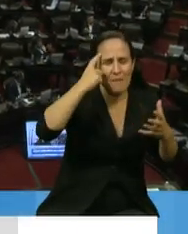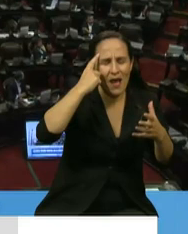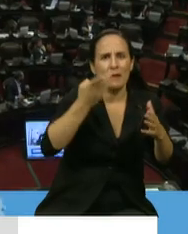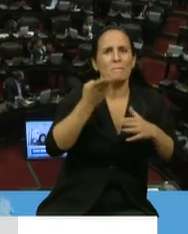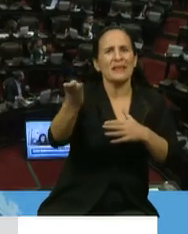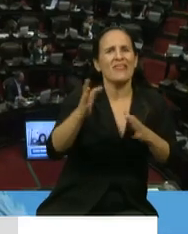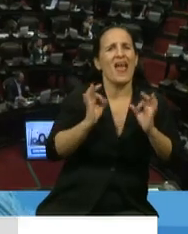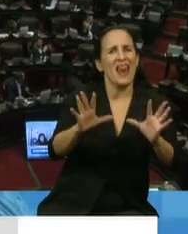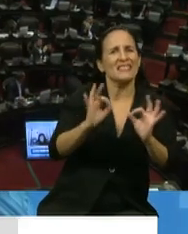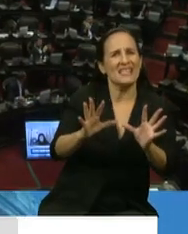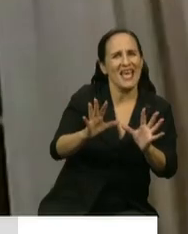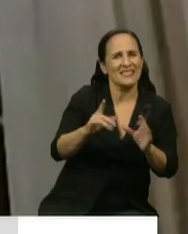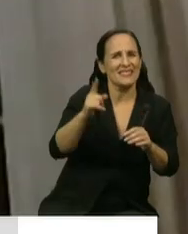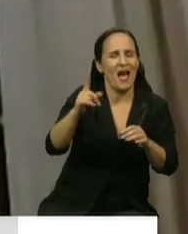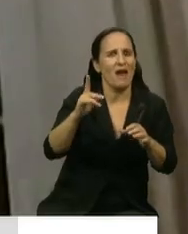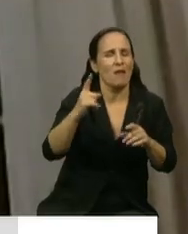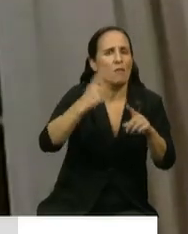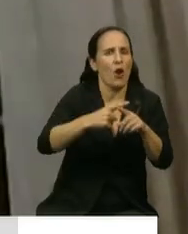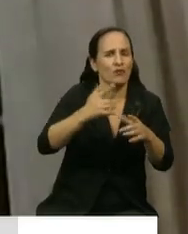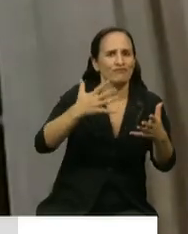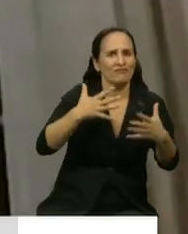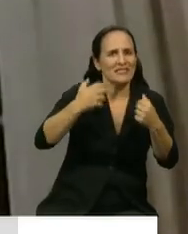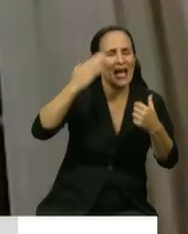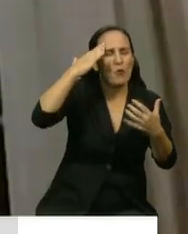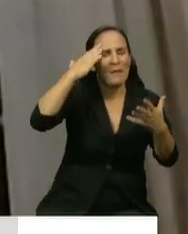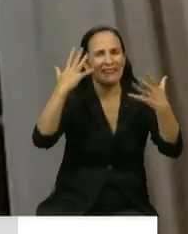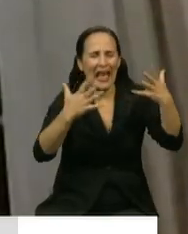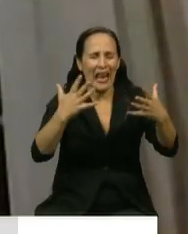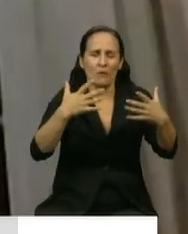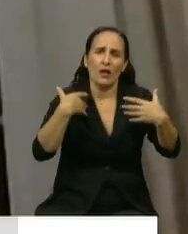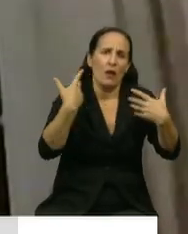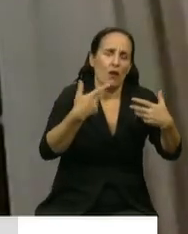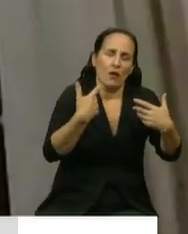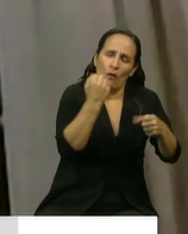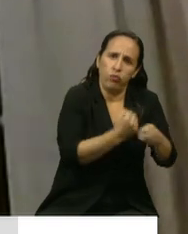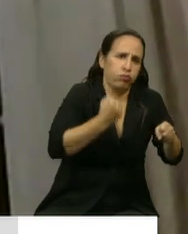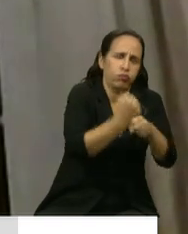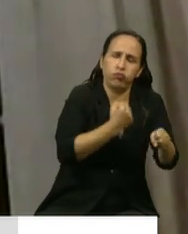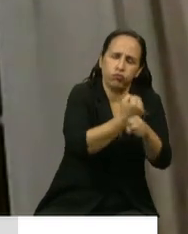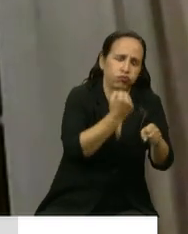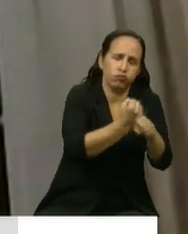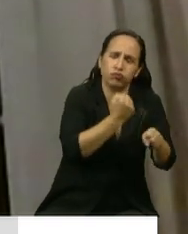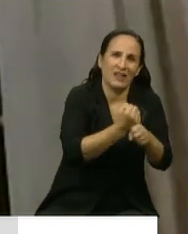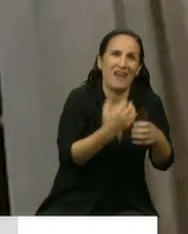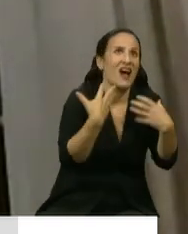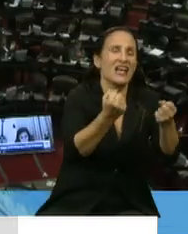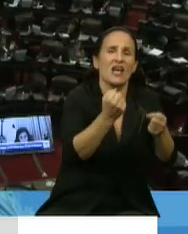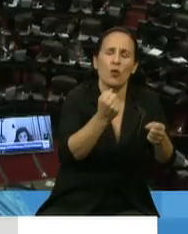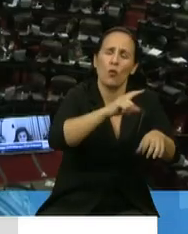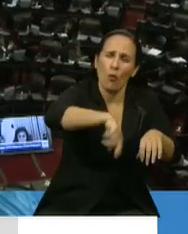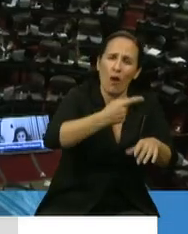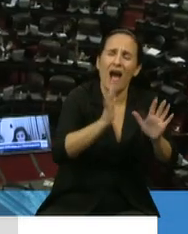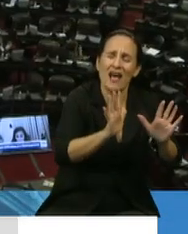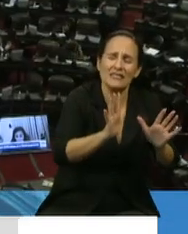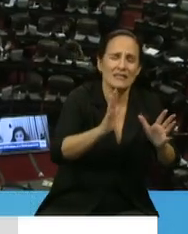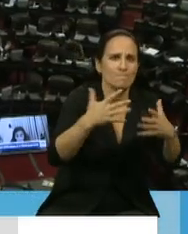en cuanto a salud mental, porque realmente es desgastante trabajar en el ámbito sanitario. Cuando